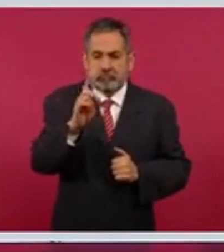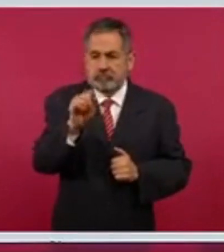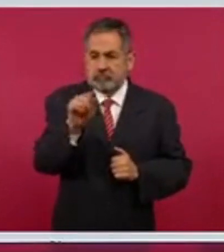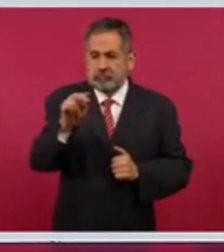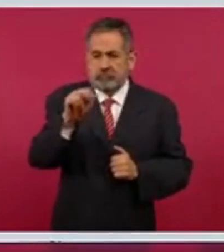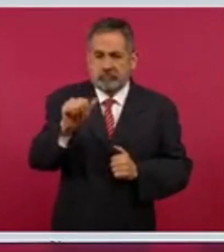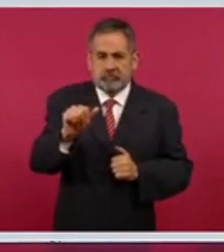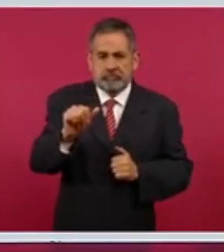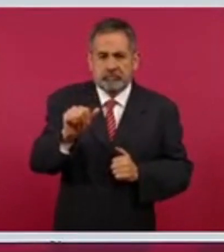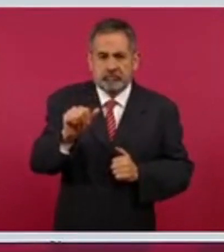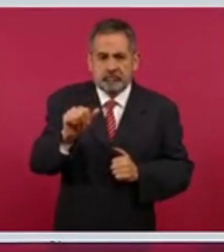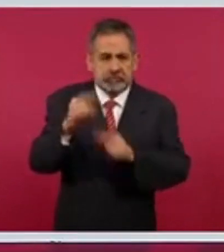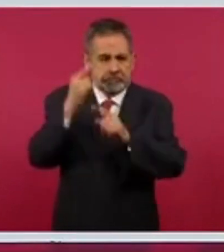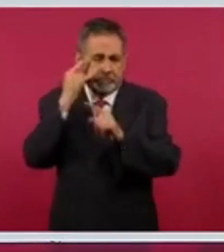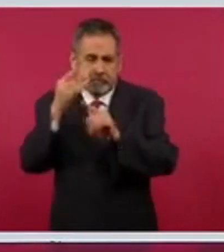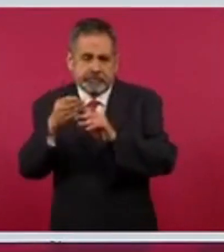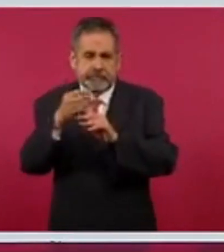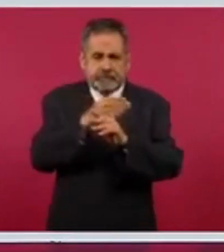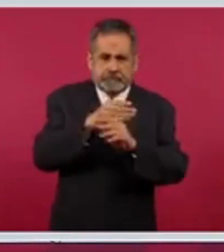antes de Campeche,